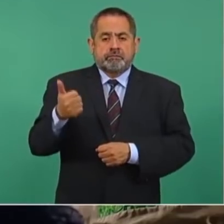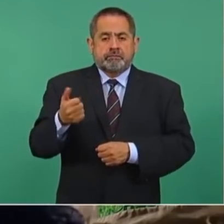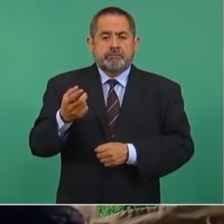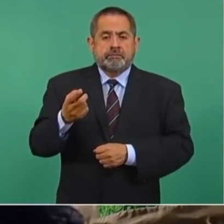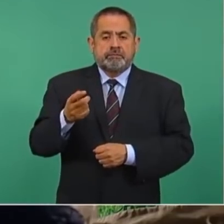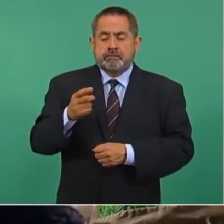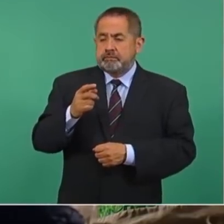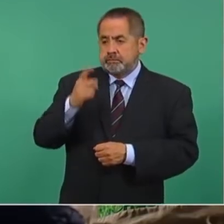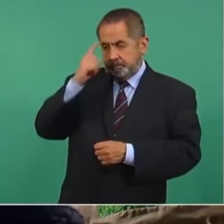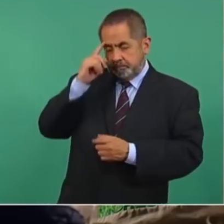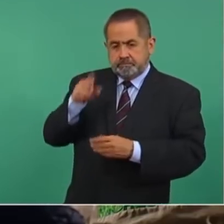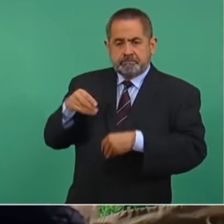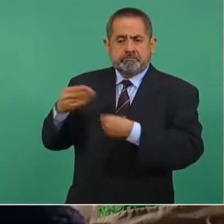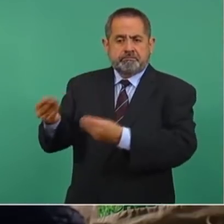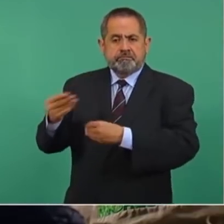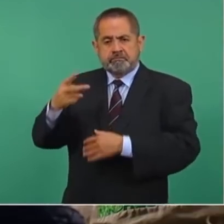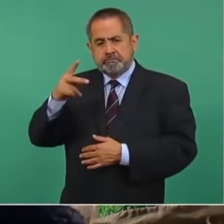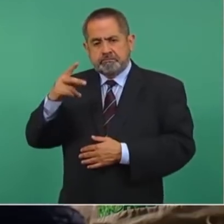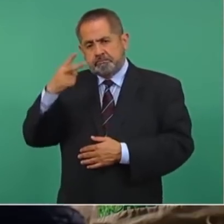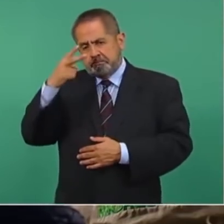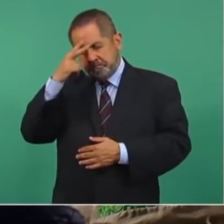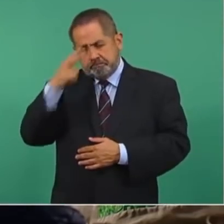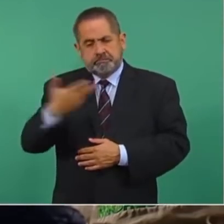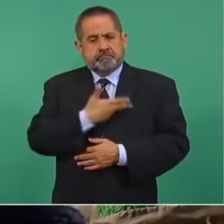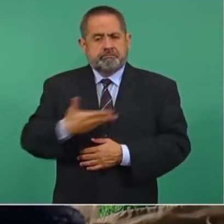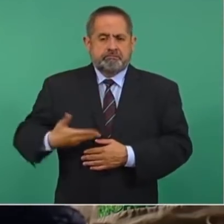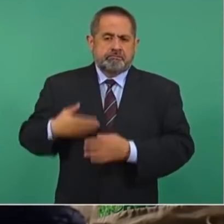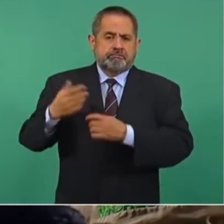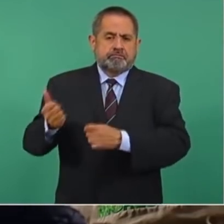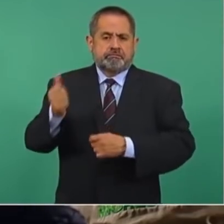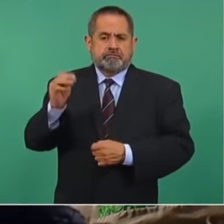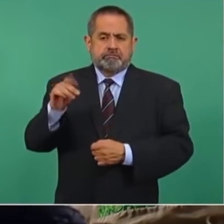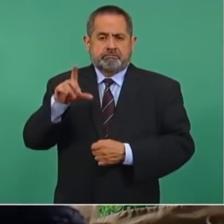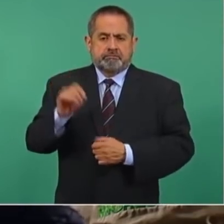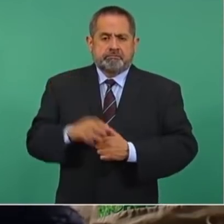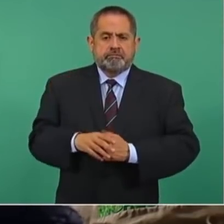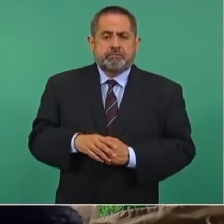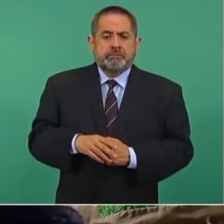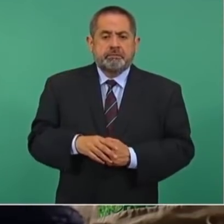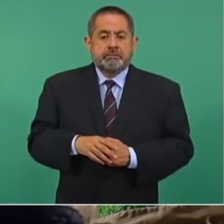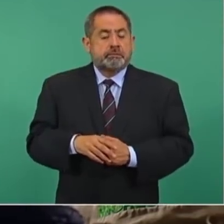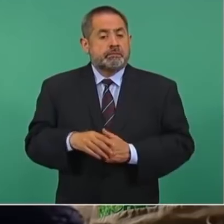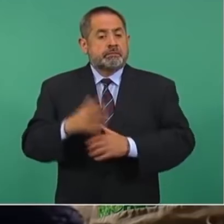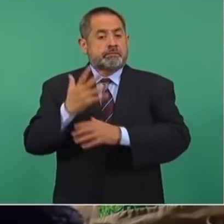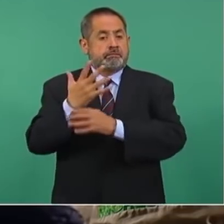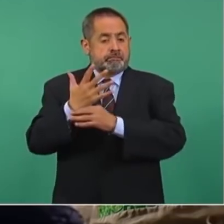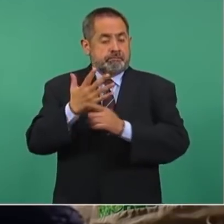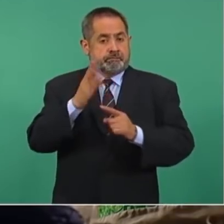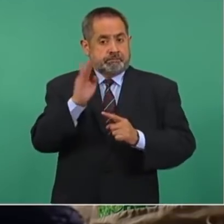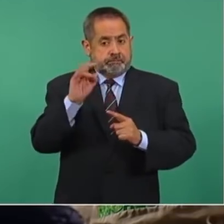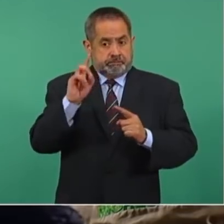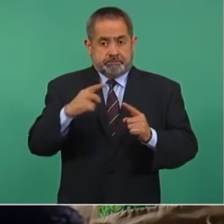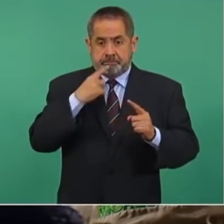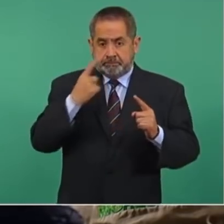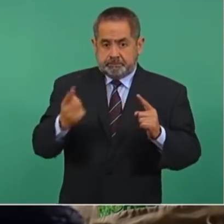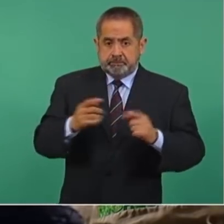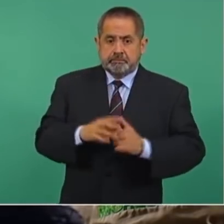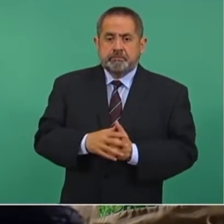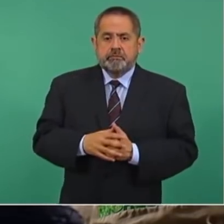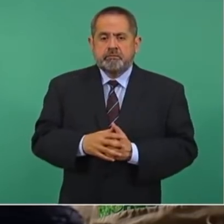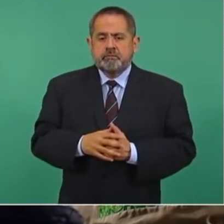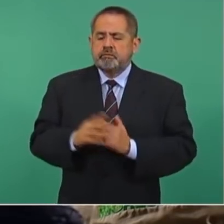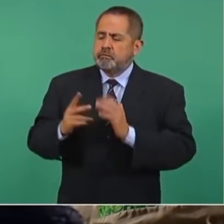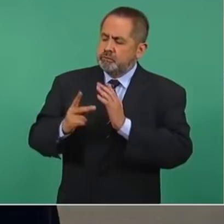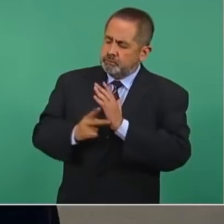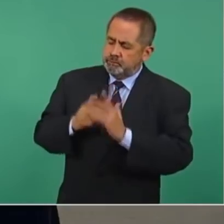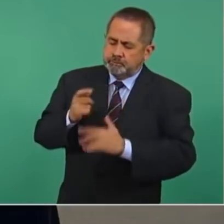dirigida al presidente de México, Andrés Manuel López Obrador. Dice el presidente Biden, estimado señor presidente, reciba